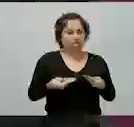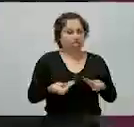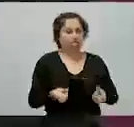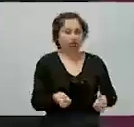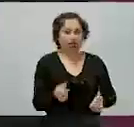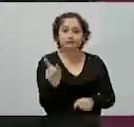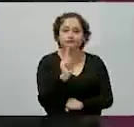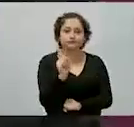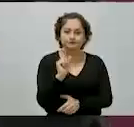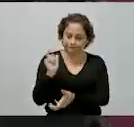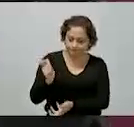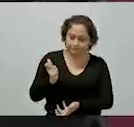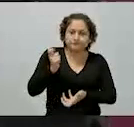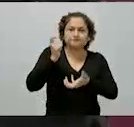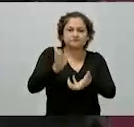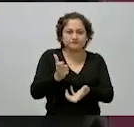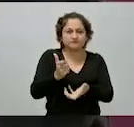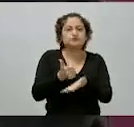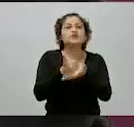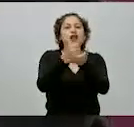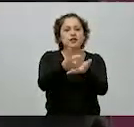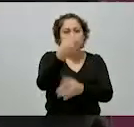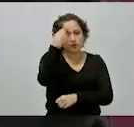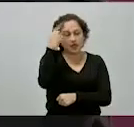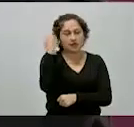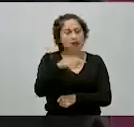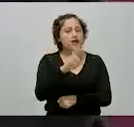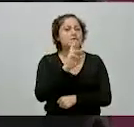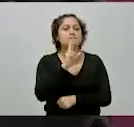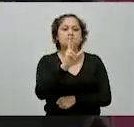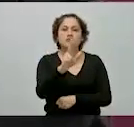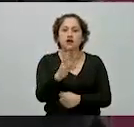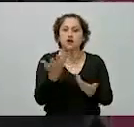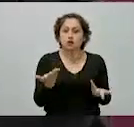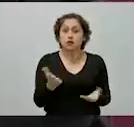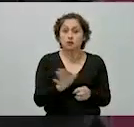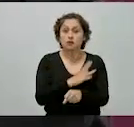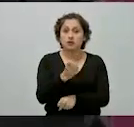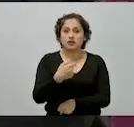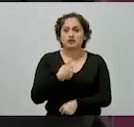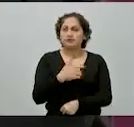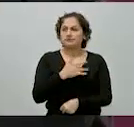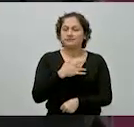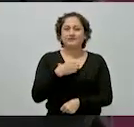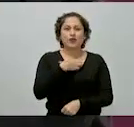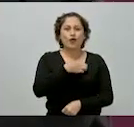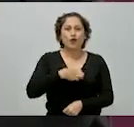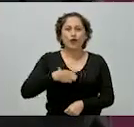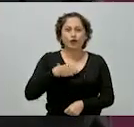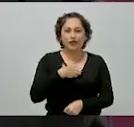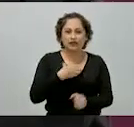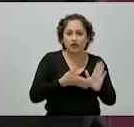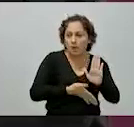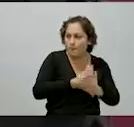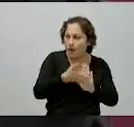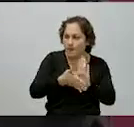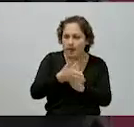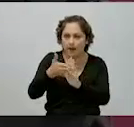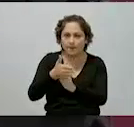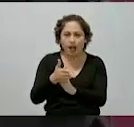celebro que se esté trabajando en esta obra,